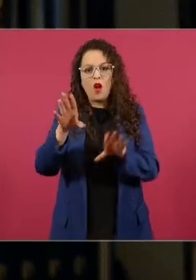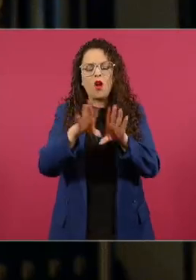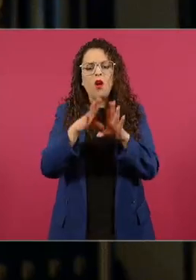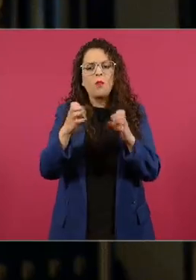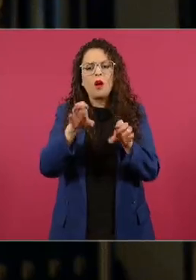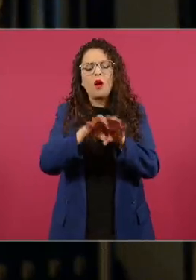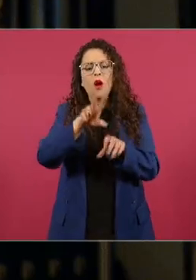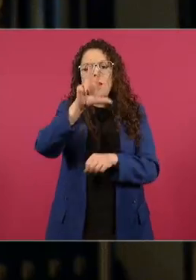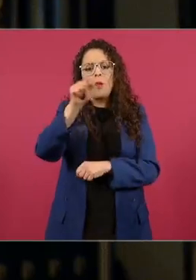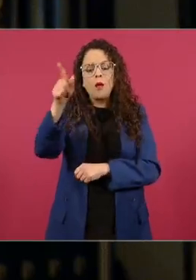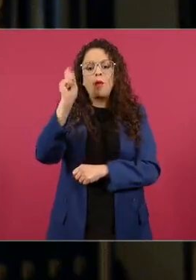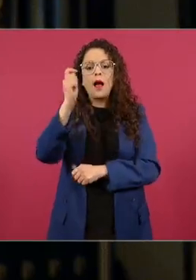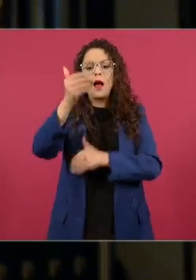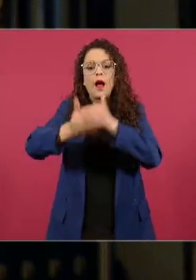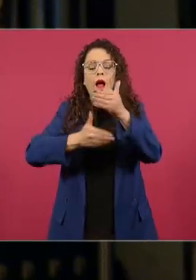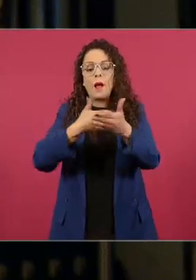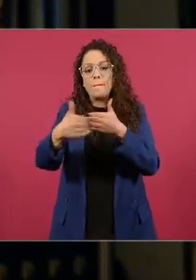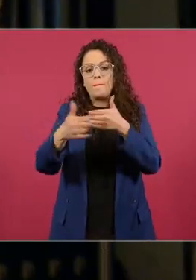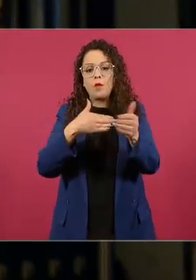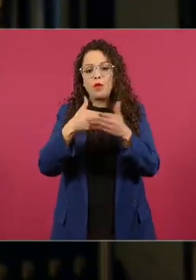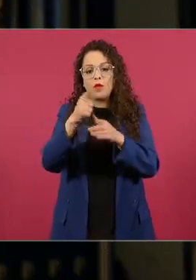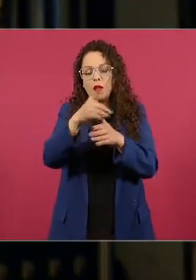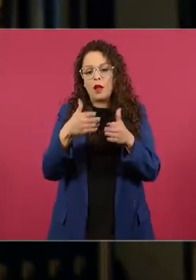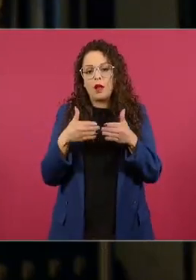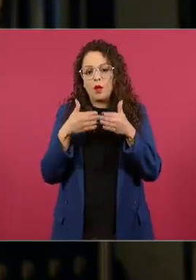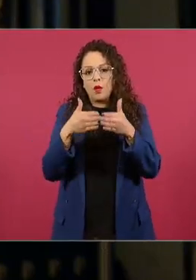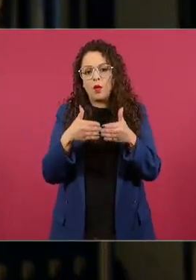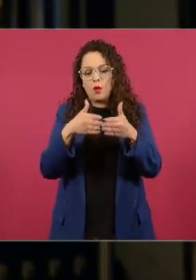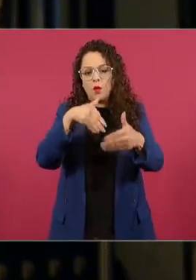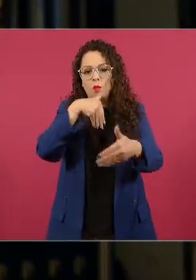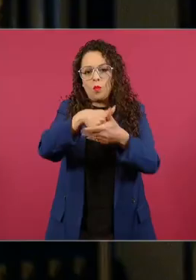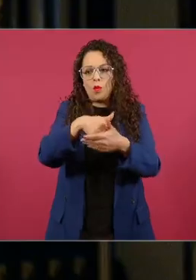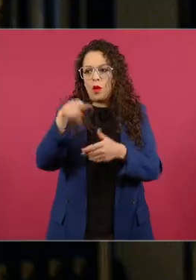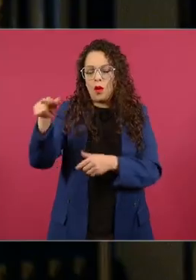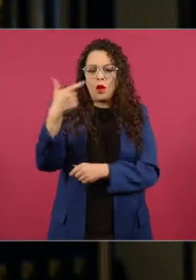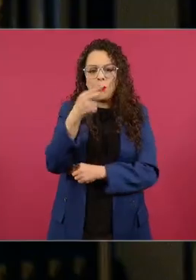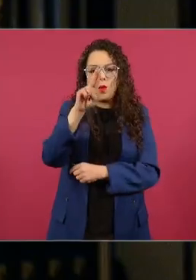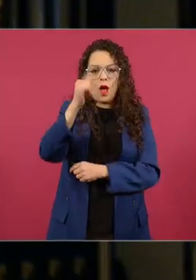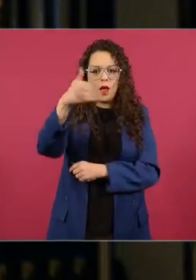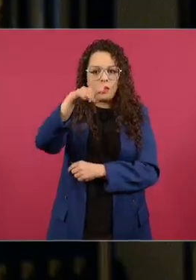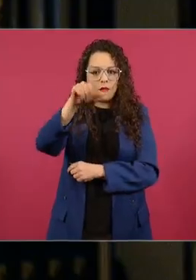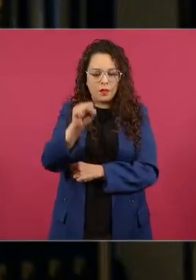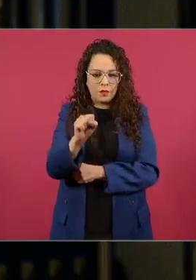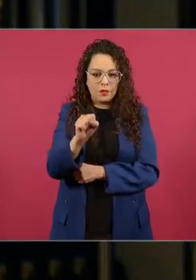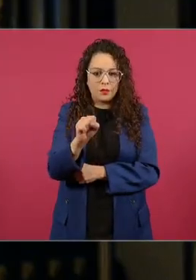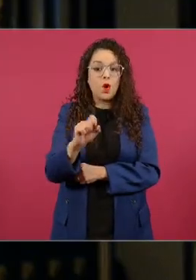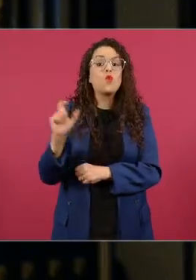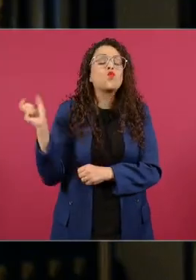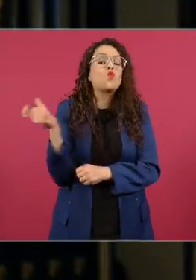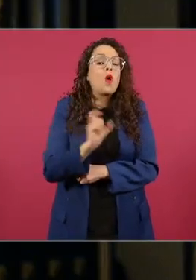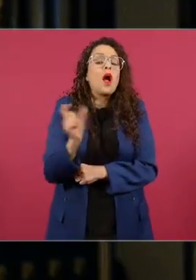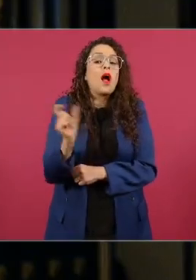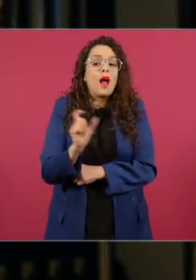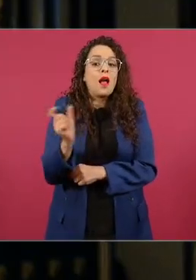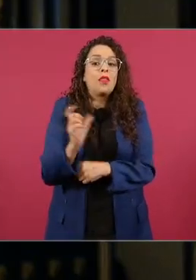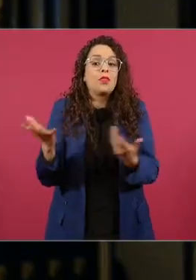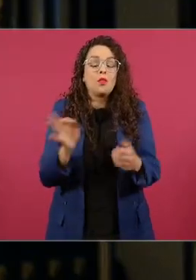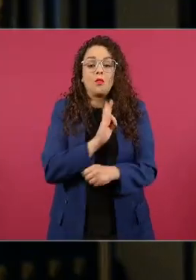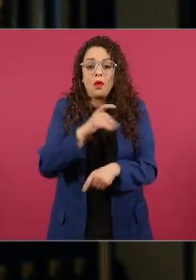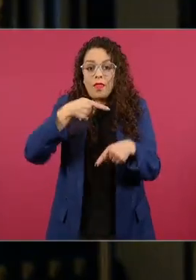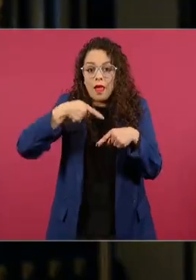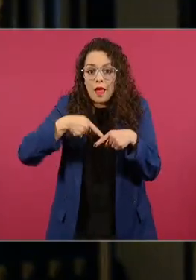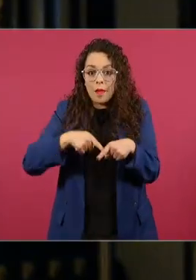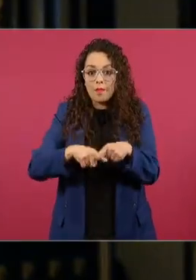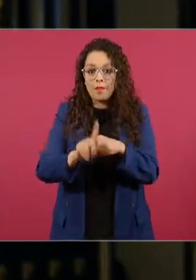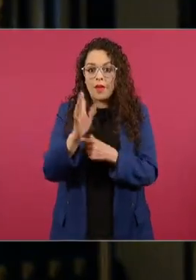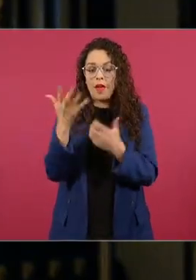cuando se puede ya decir que esto está concluido para cuándo valgame pues va a poder ya tener operaciones de gran